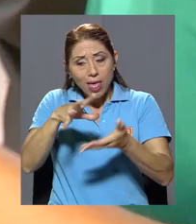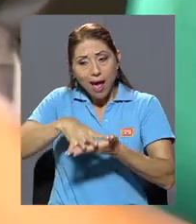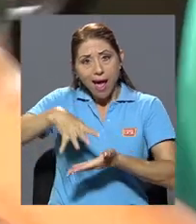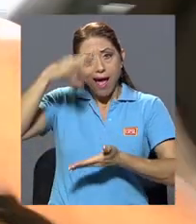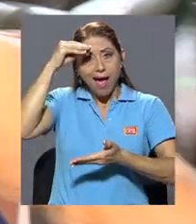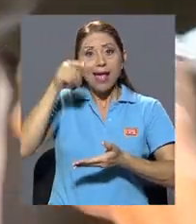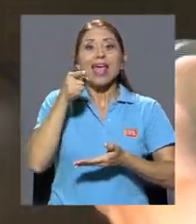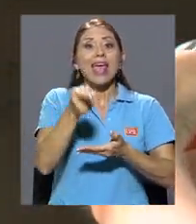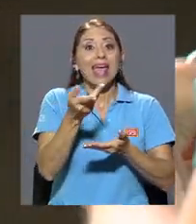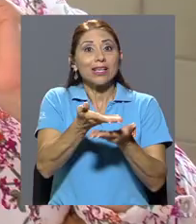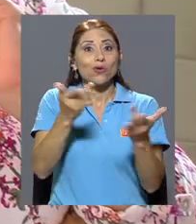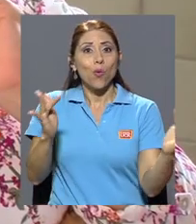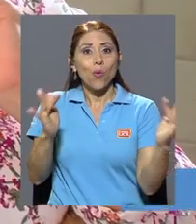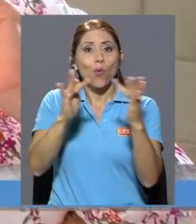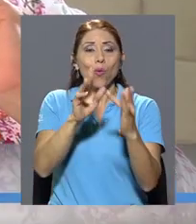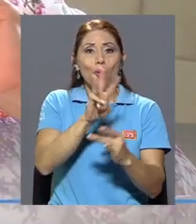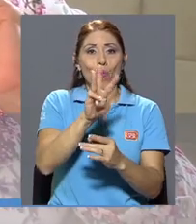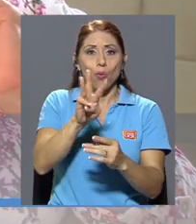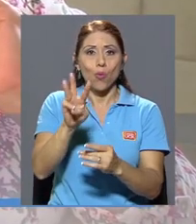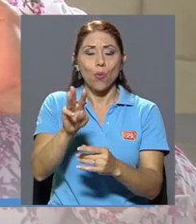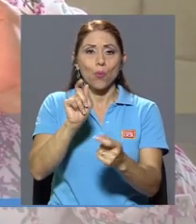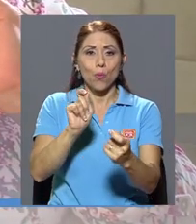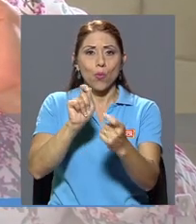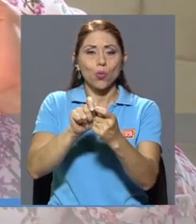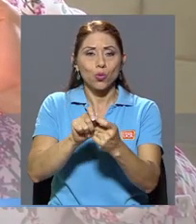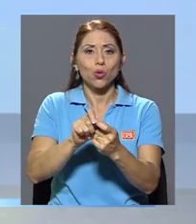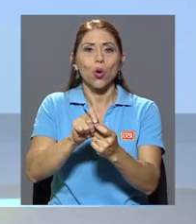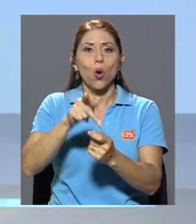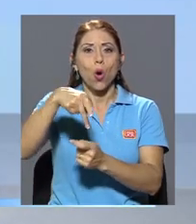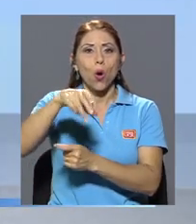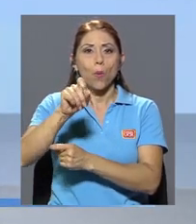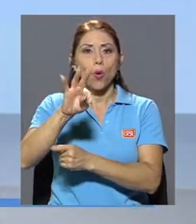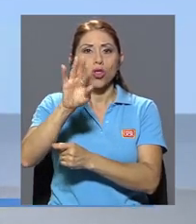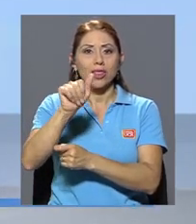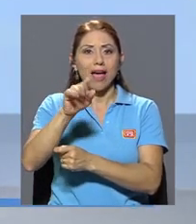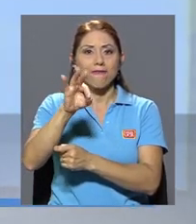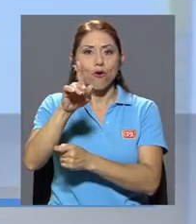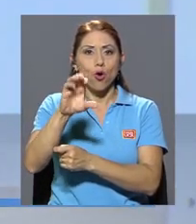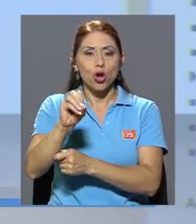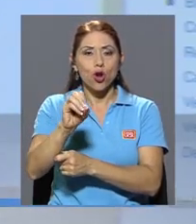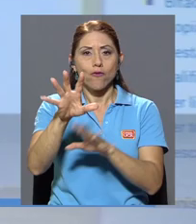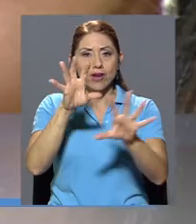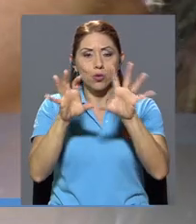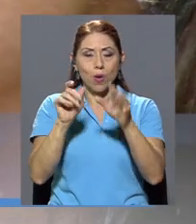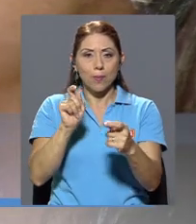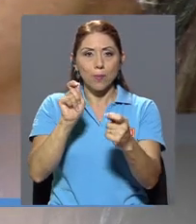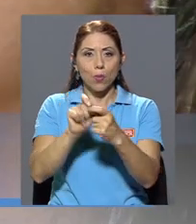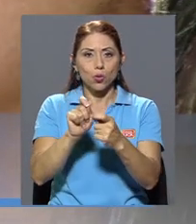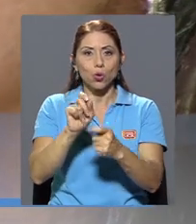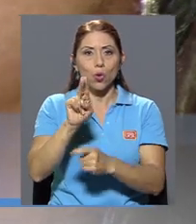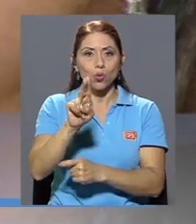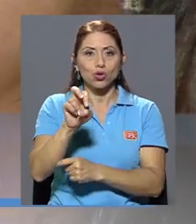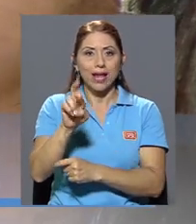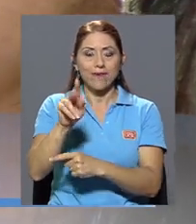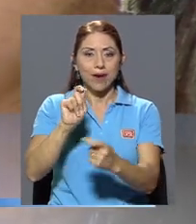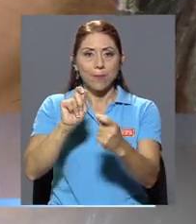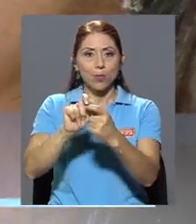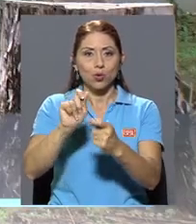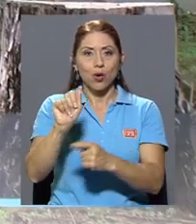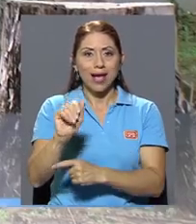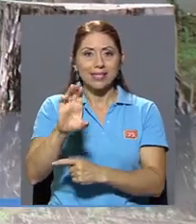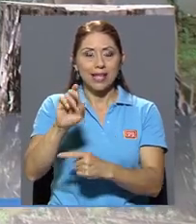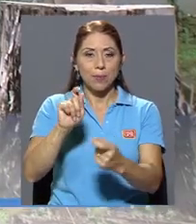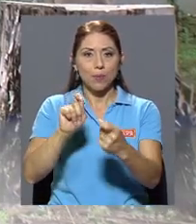herramientas están disponibles en el sitio www.portaforiovirtual.ucr.ac.cr